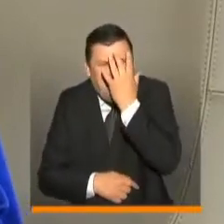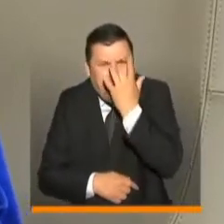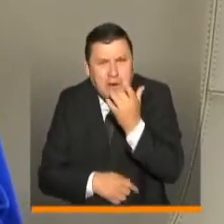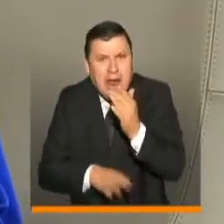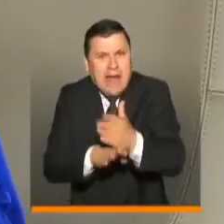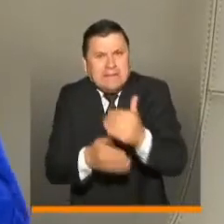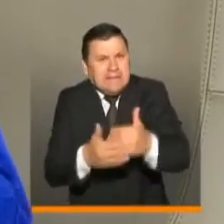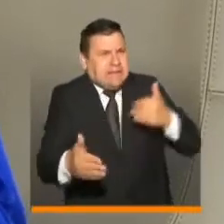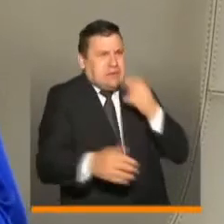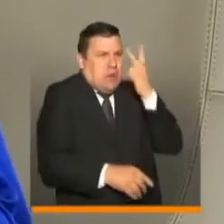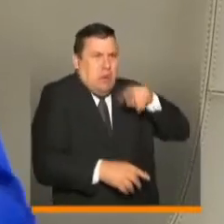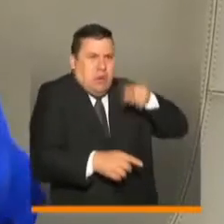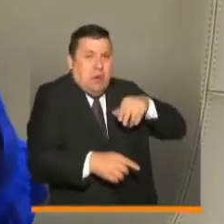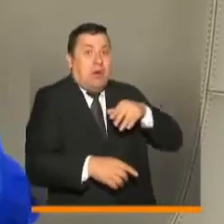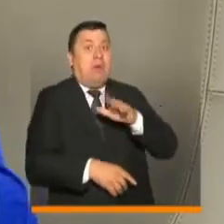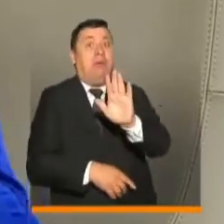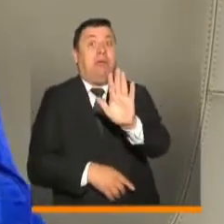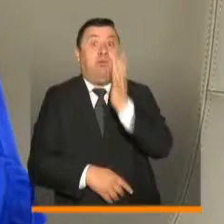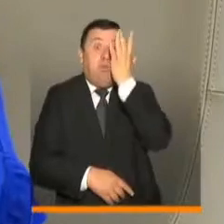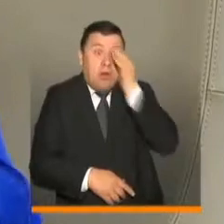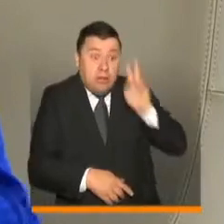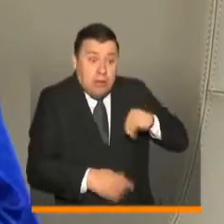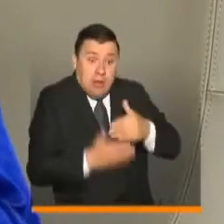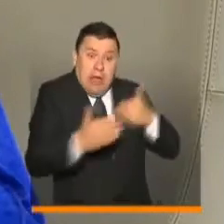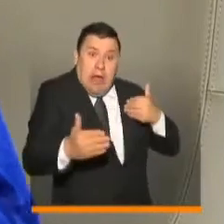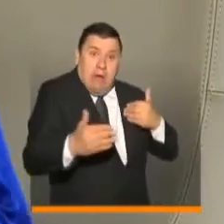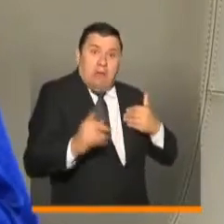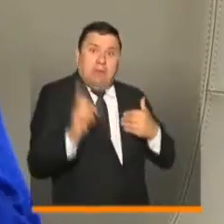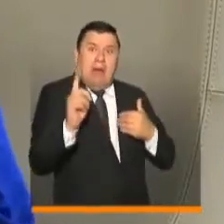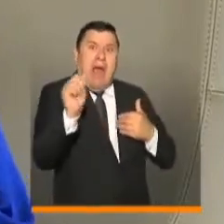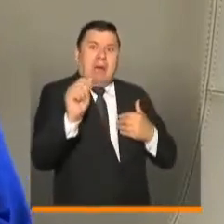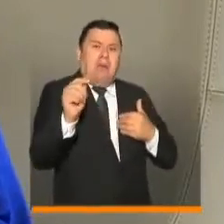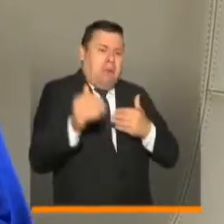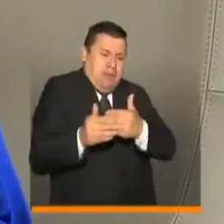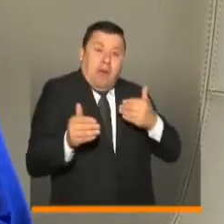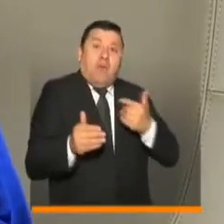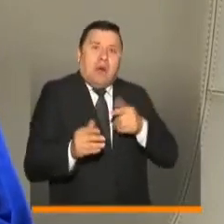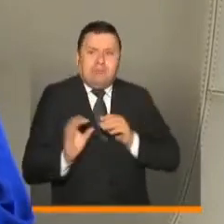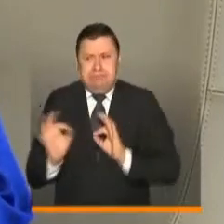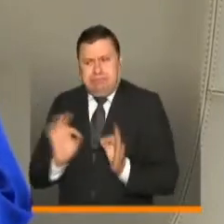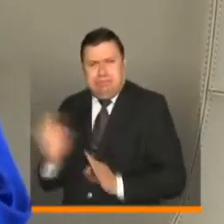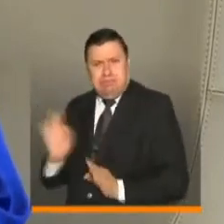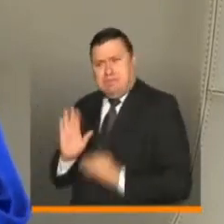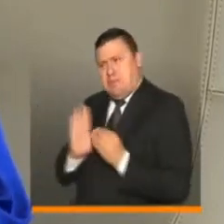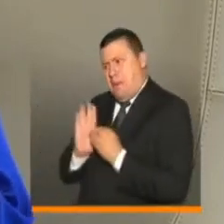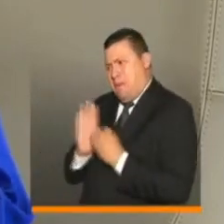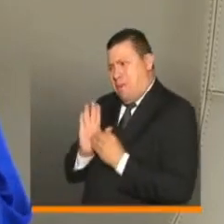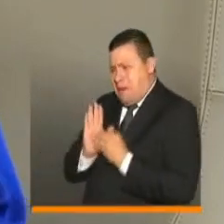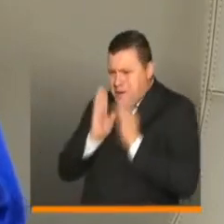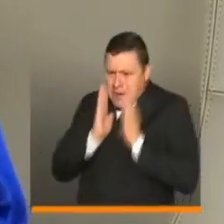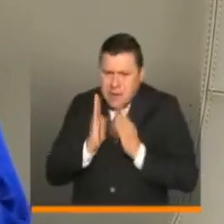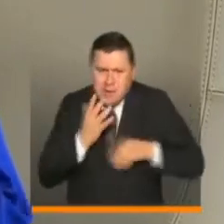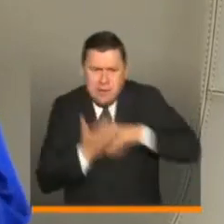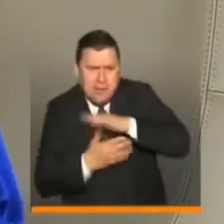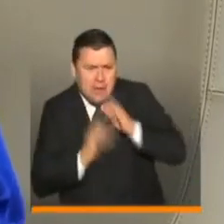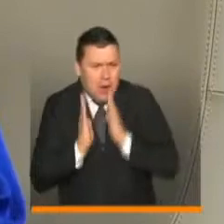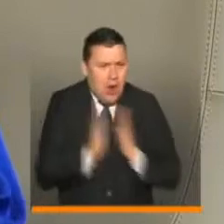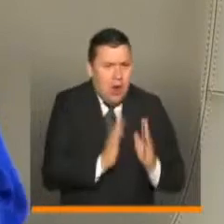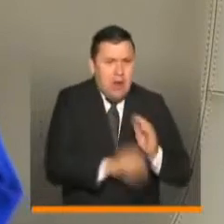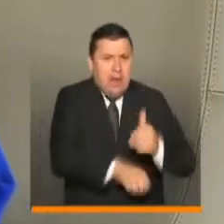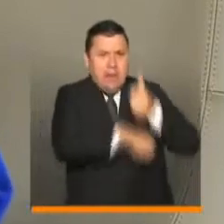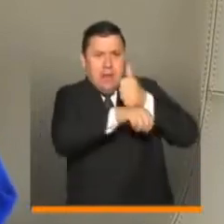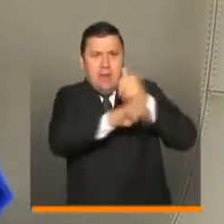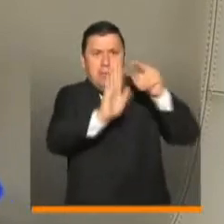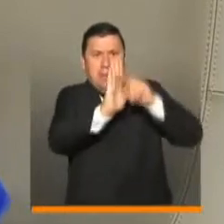antelación, presidente? Porque hay que preparar todos los protocolos justamente para dar las garantías a los niños, a los maestros y a los